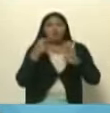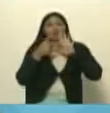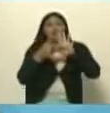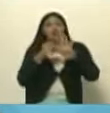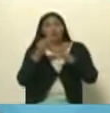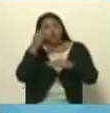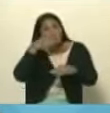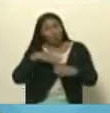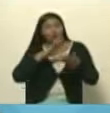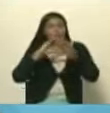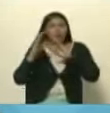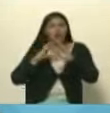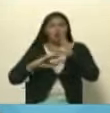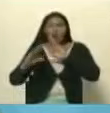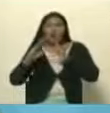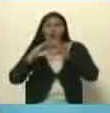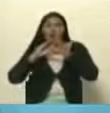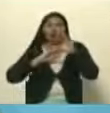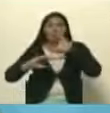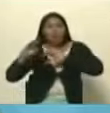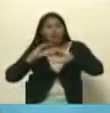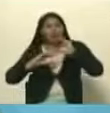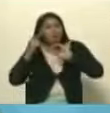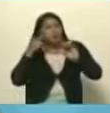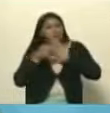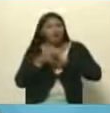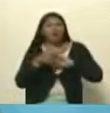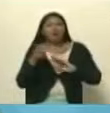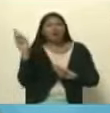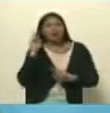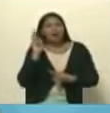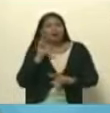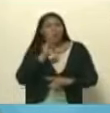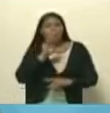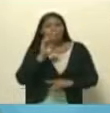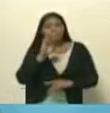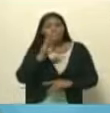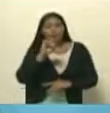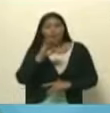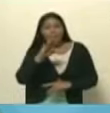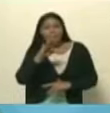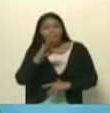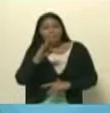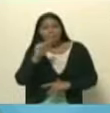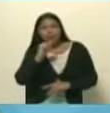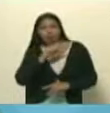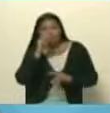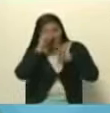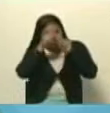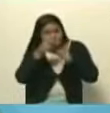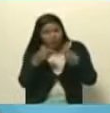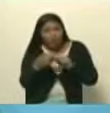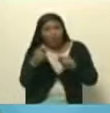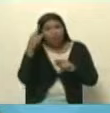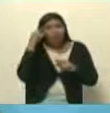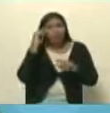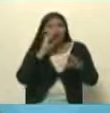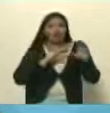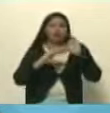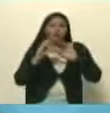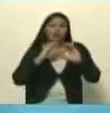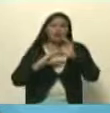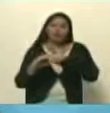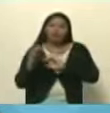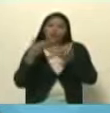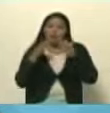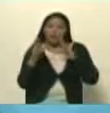pueblo comunicador de lo que se podía hacer desde ese radio de Udemba desde las calles desde las paredes y hoy conmemoramos eso el día de la comunicación popular y